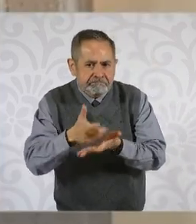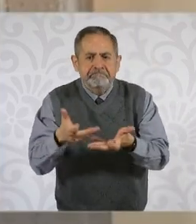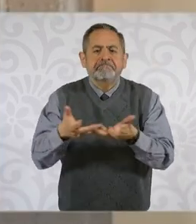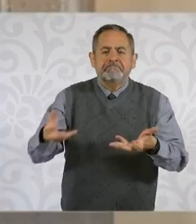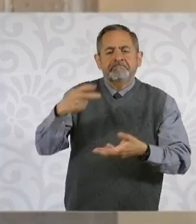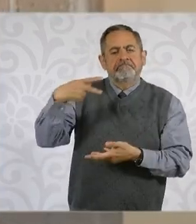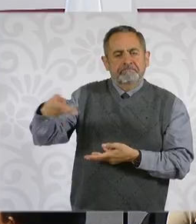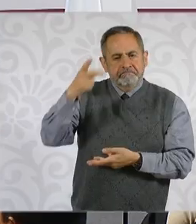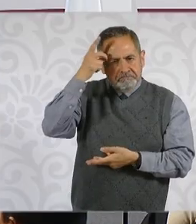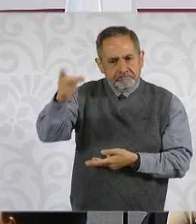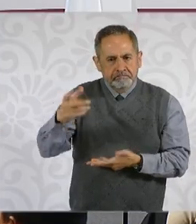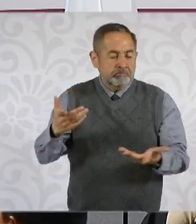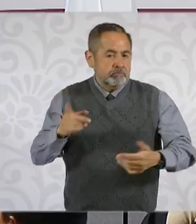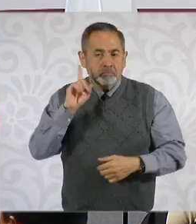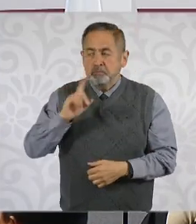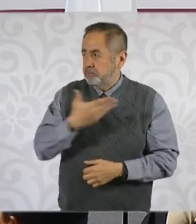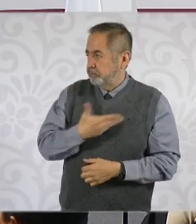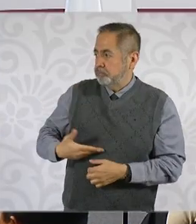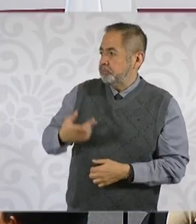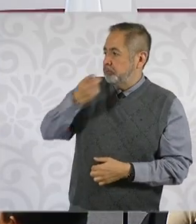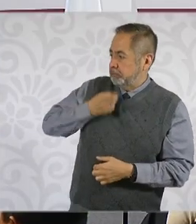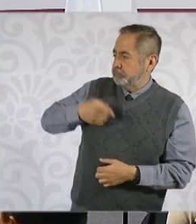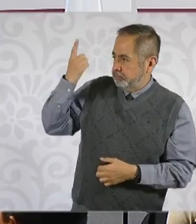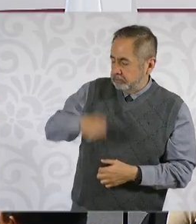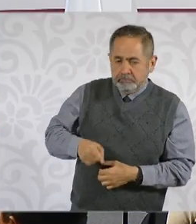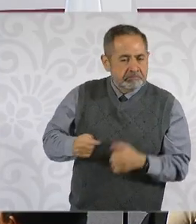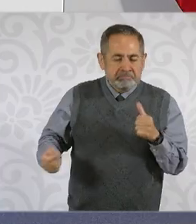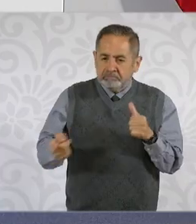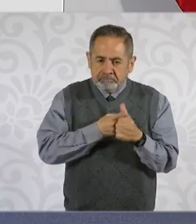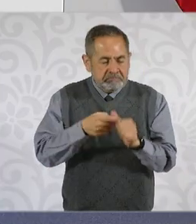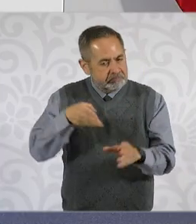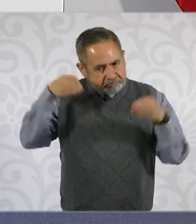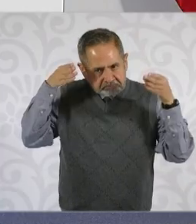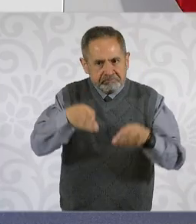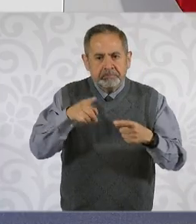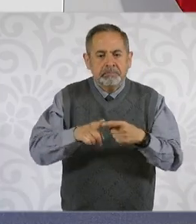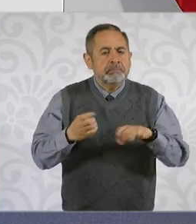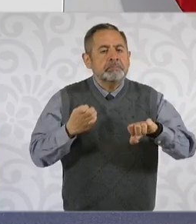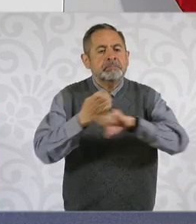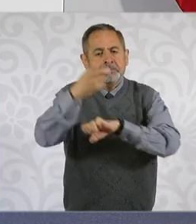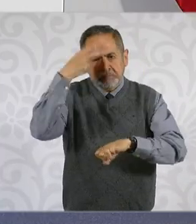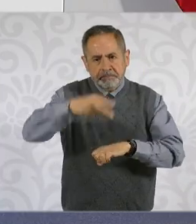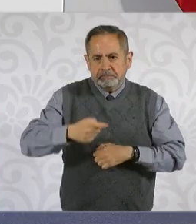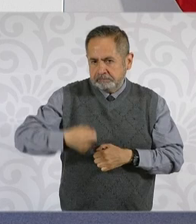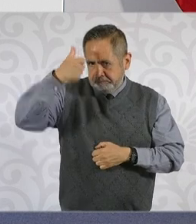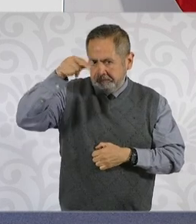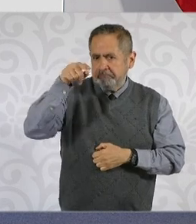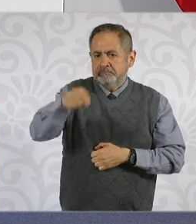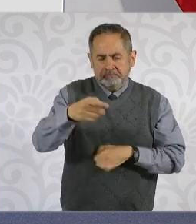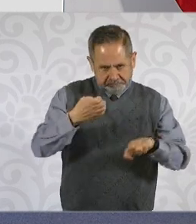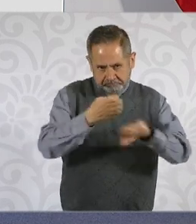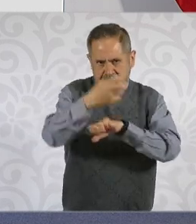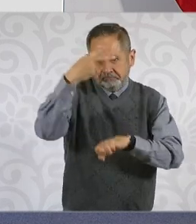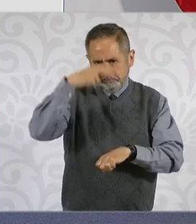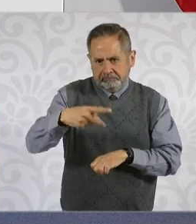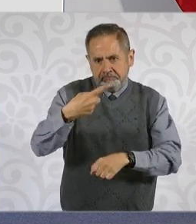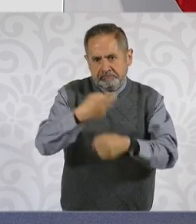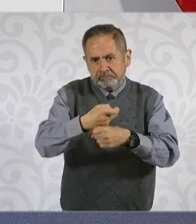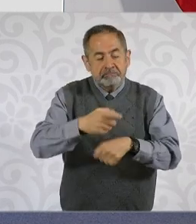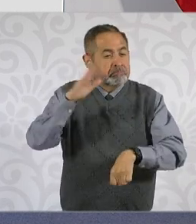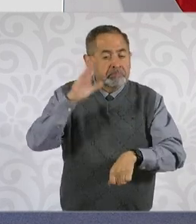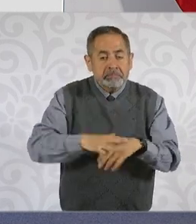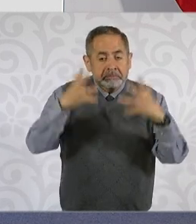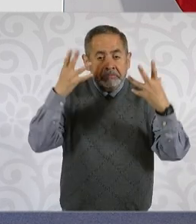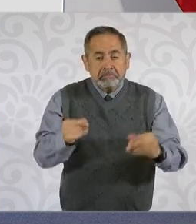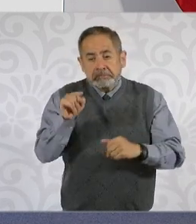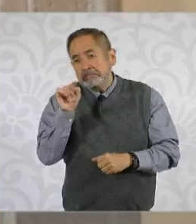cuanto a las prioridades. Vamos a iniciar con el Estado de México como prioridad número uno. El Estado de México es el que tiene el mayor